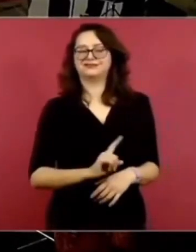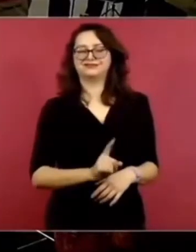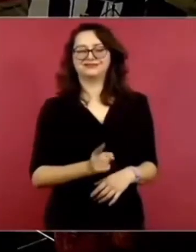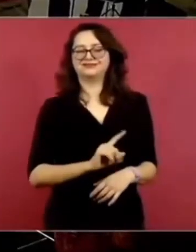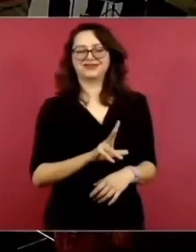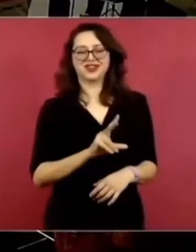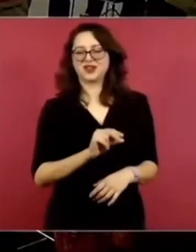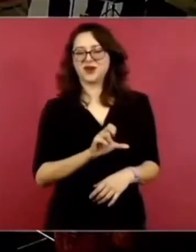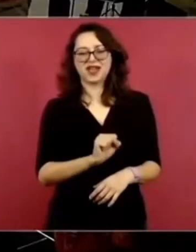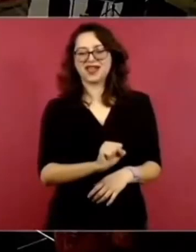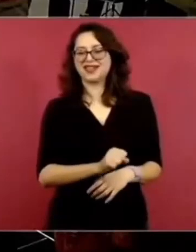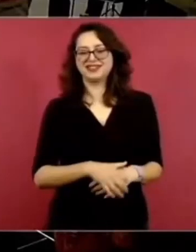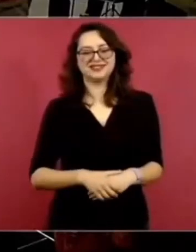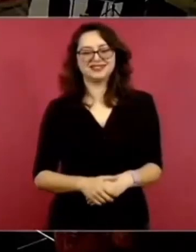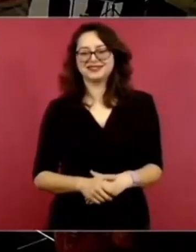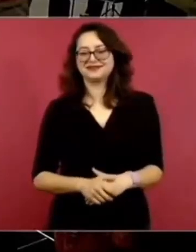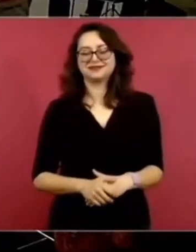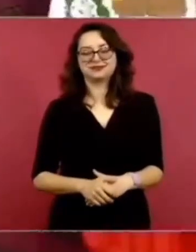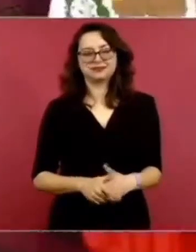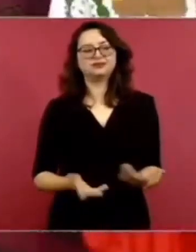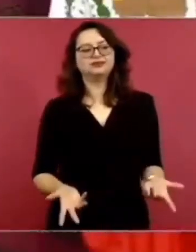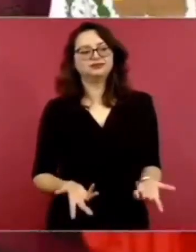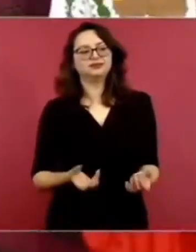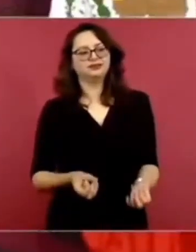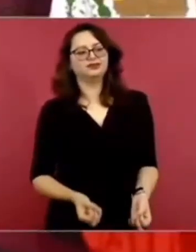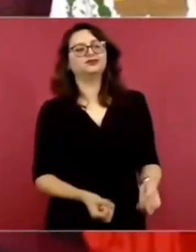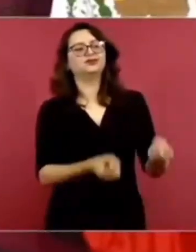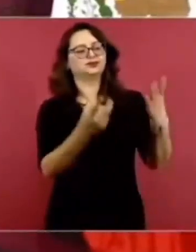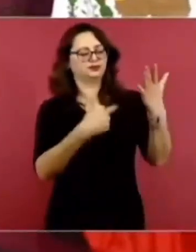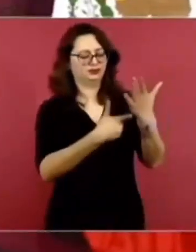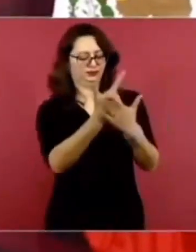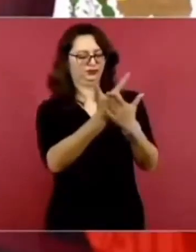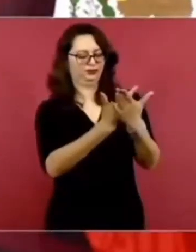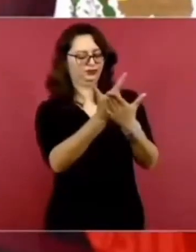nada de eso. Y sería muy bueno que dijeran cuánto ganan.